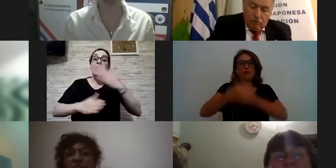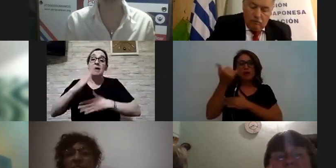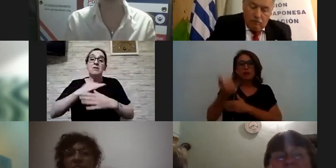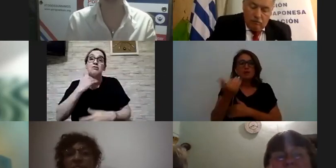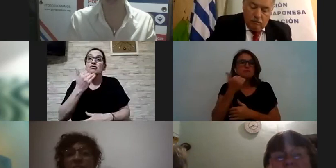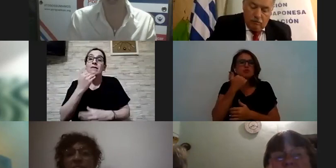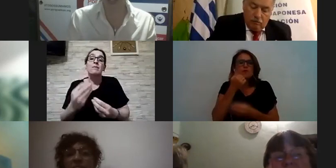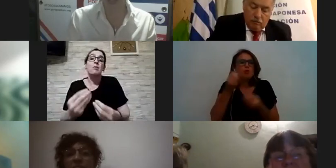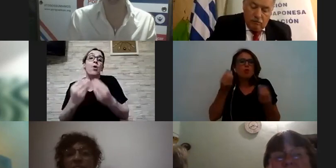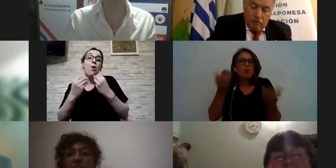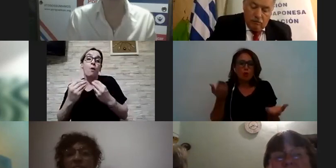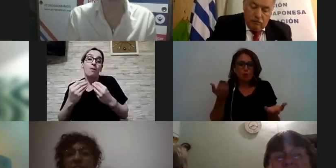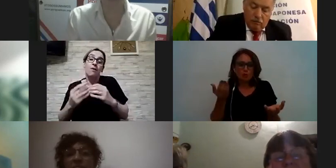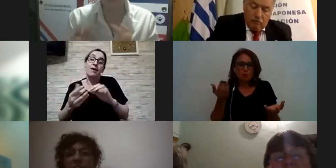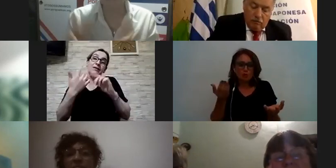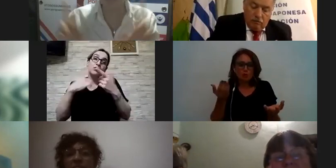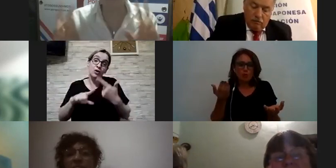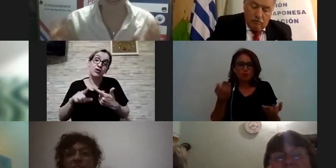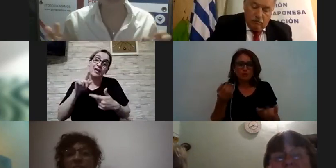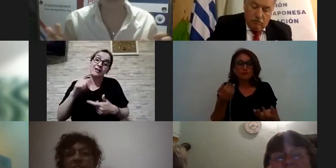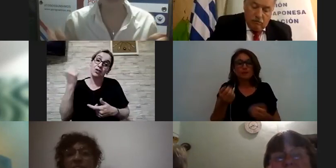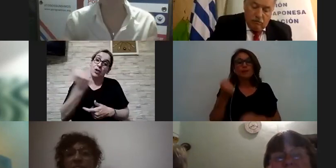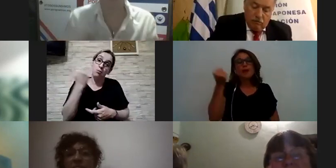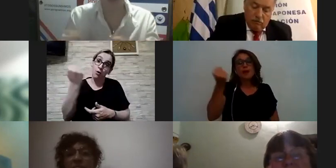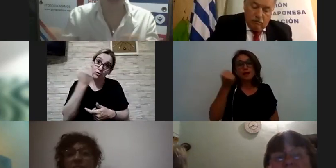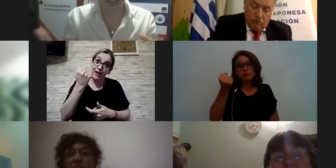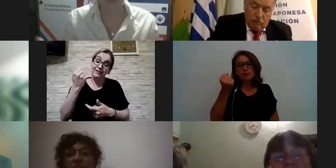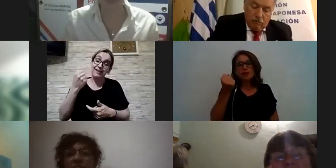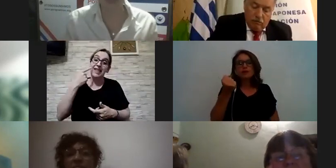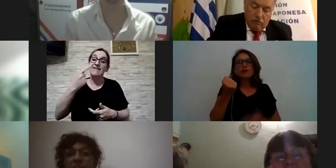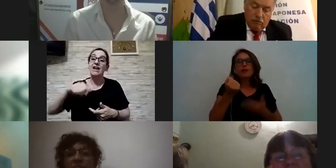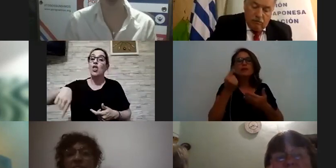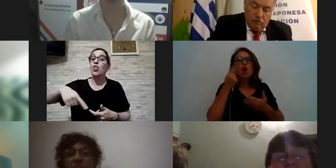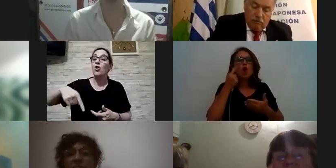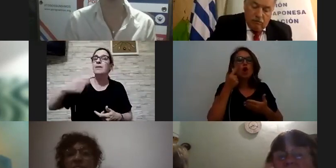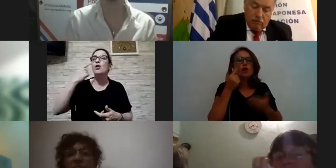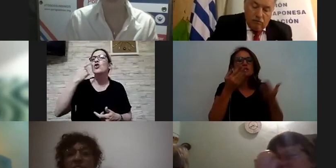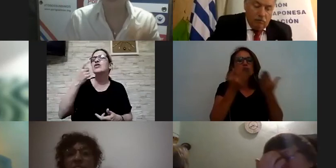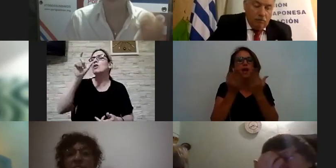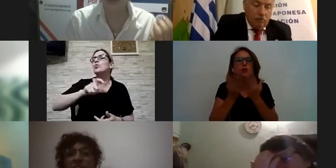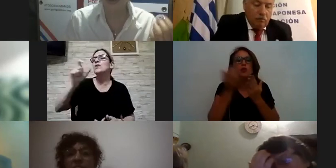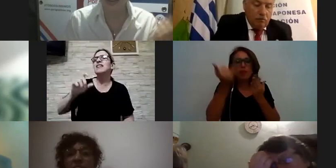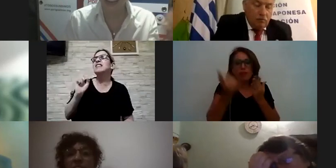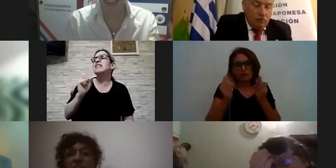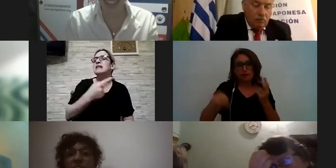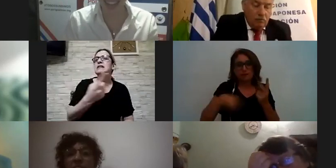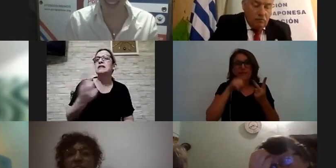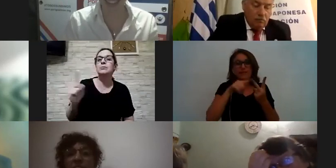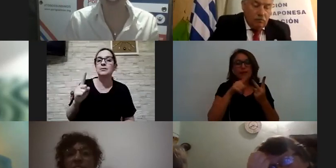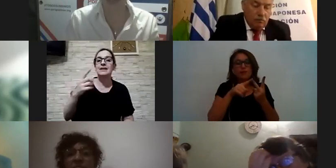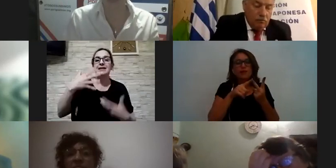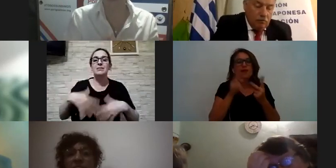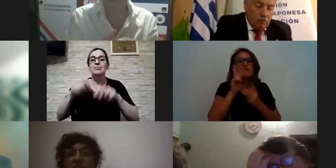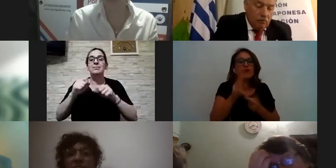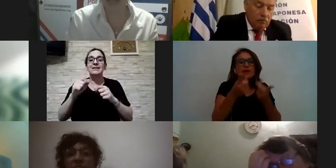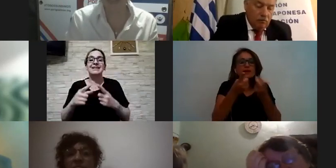cómo entonces es importante en esto del mapeo ¿no? bueno conocer qué estudiantes tengo luego detectar las necesidades